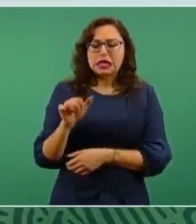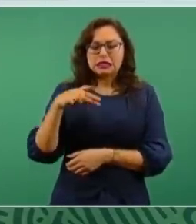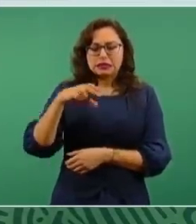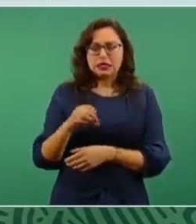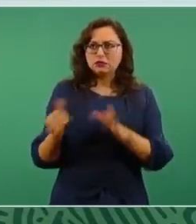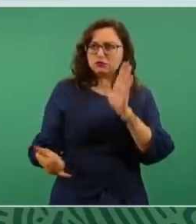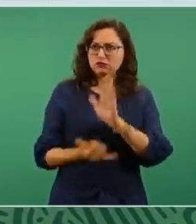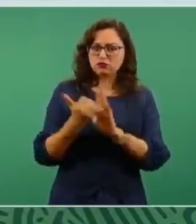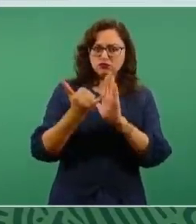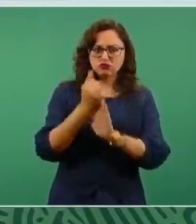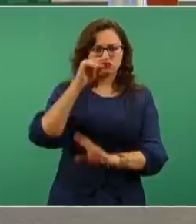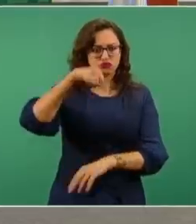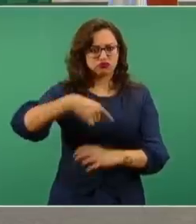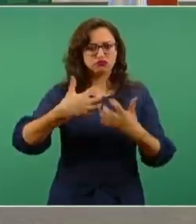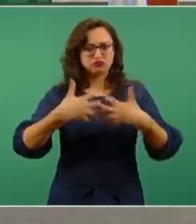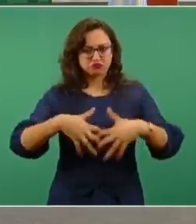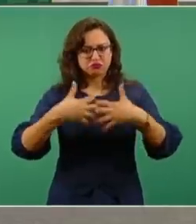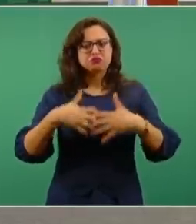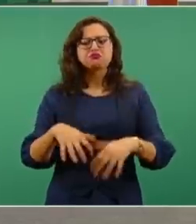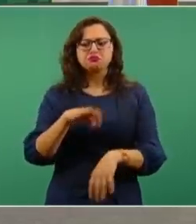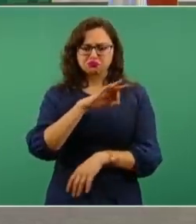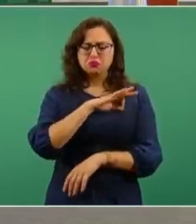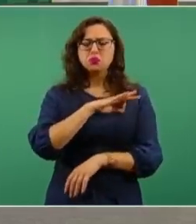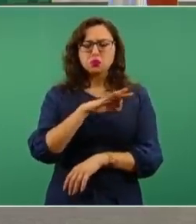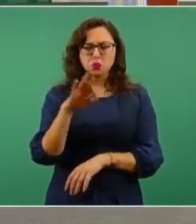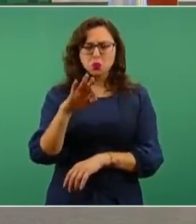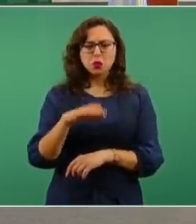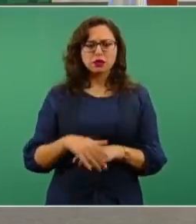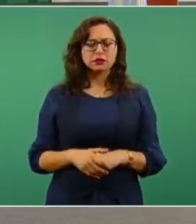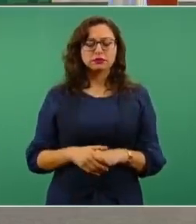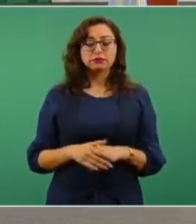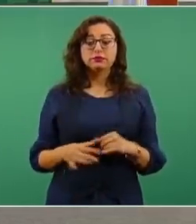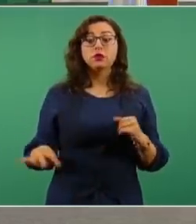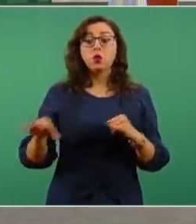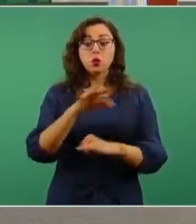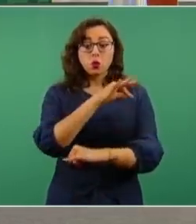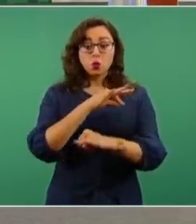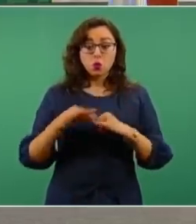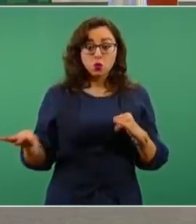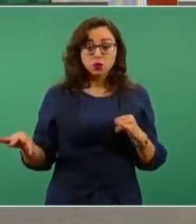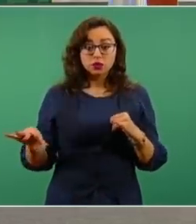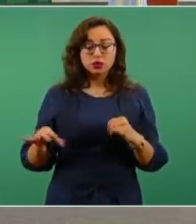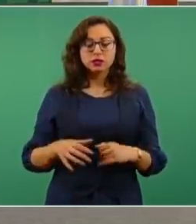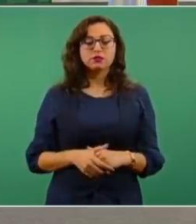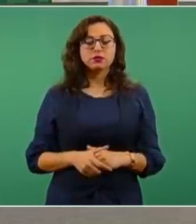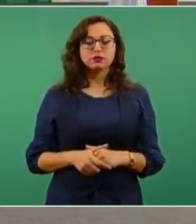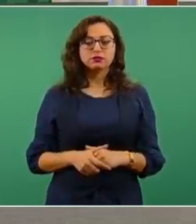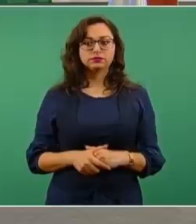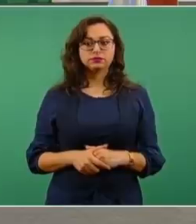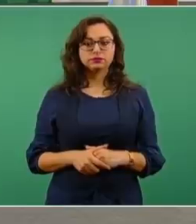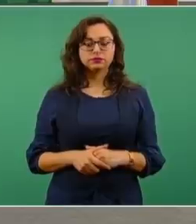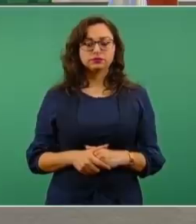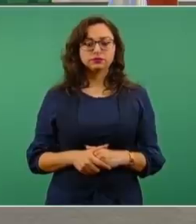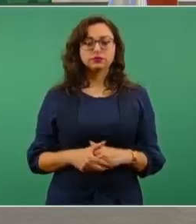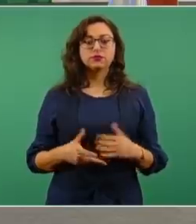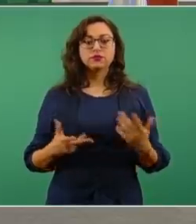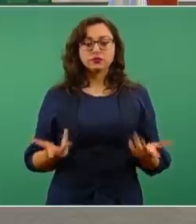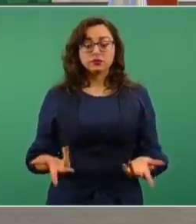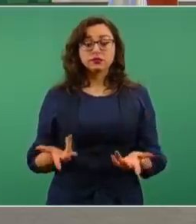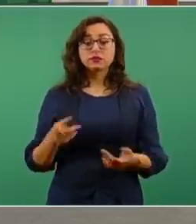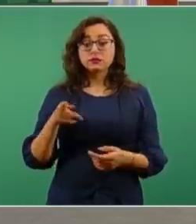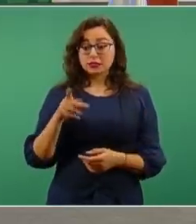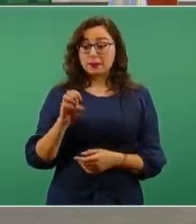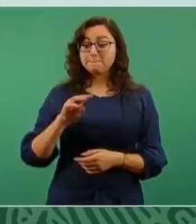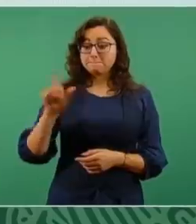suministro de manera directa. Y finalmente, aún y cuando se trata de una acción favorable